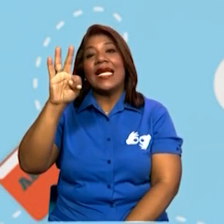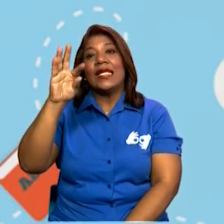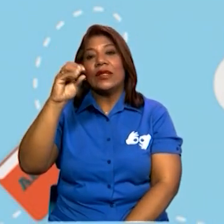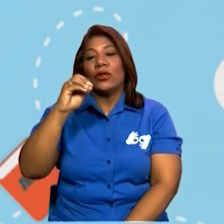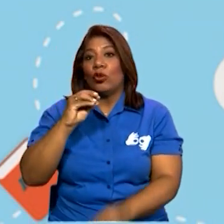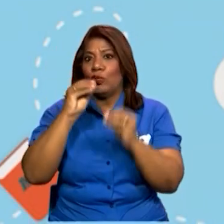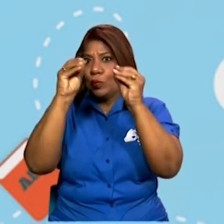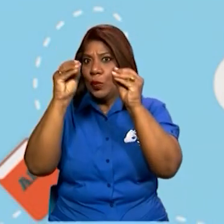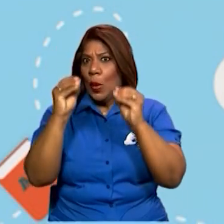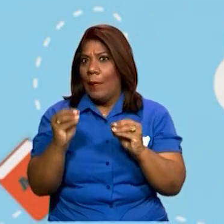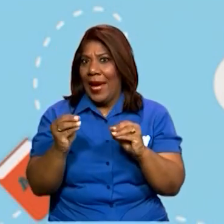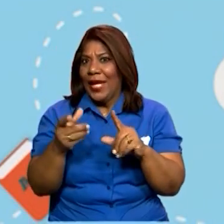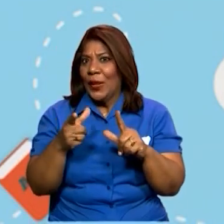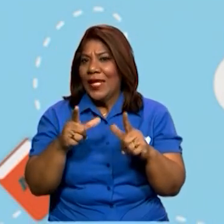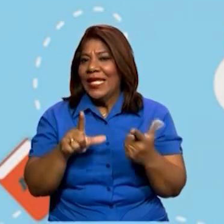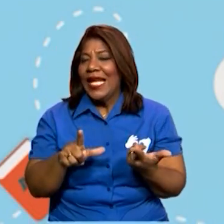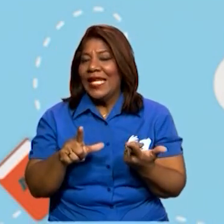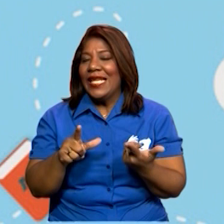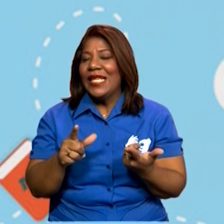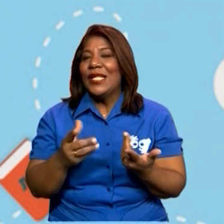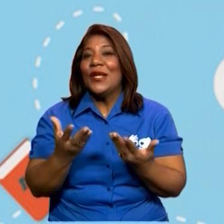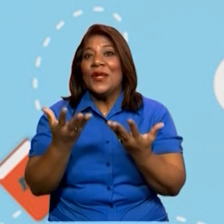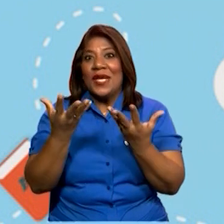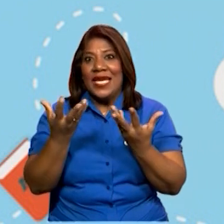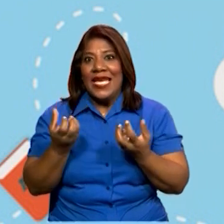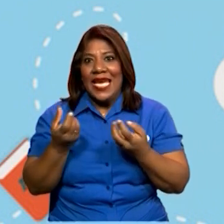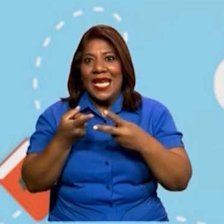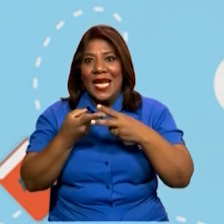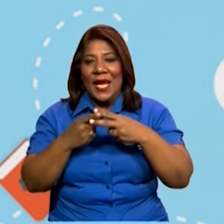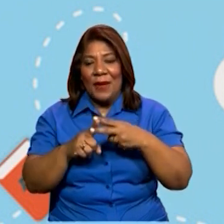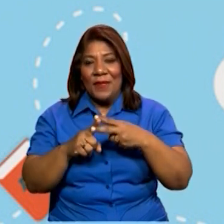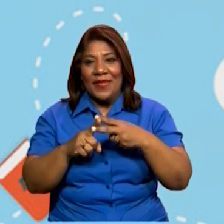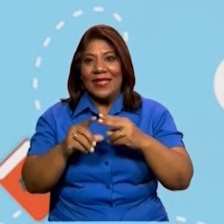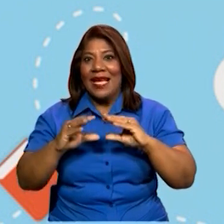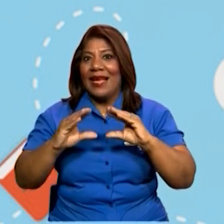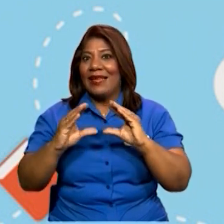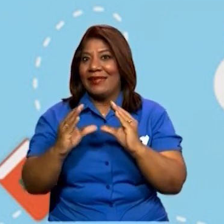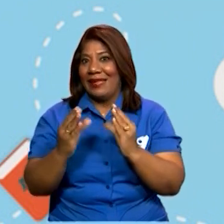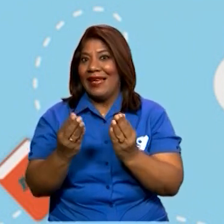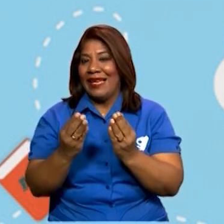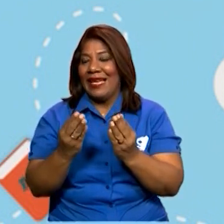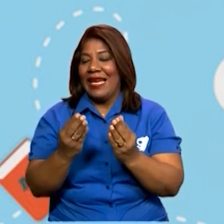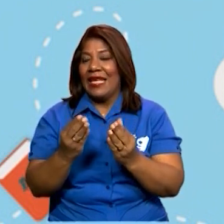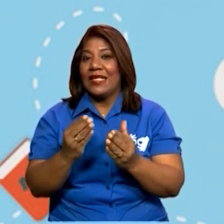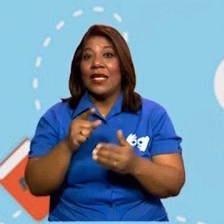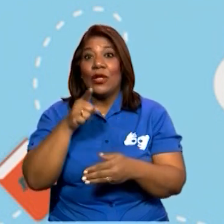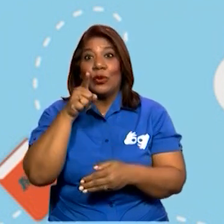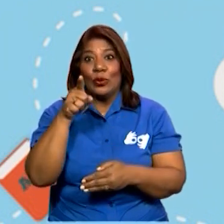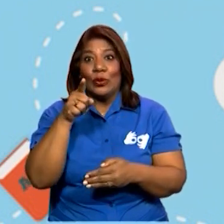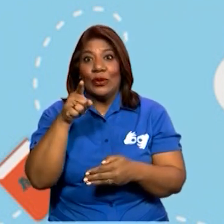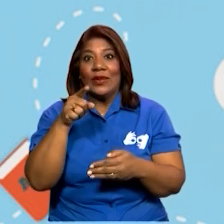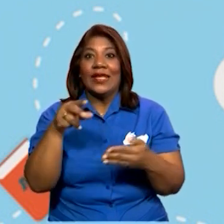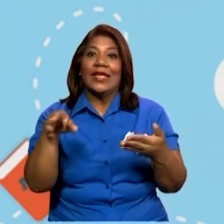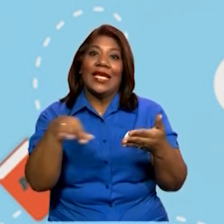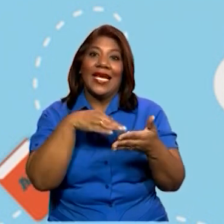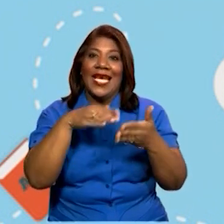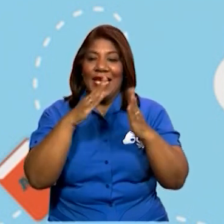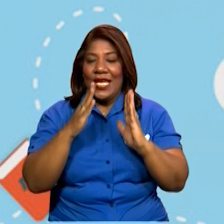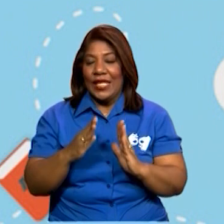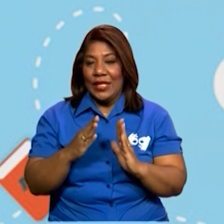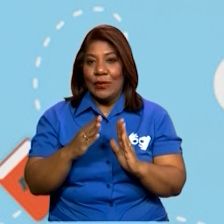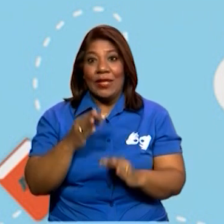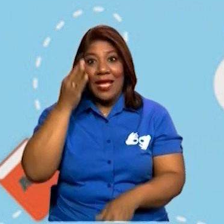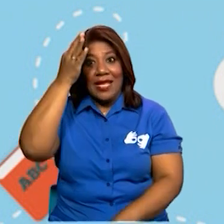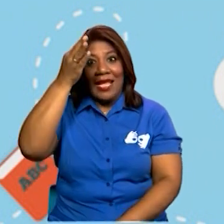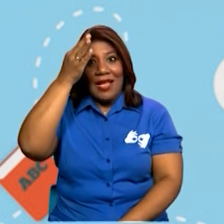listos a recibirnos. Estudiemos mucho. Aprendamos que el estudio nos llevará muy